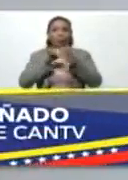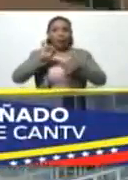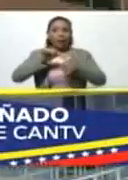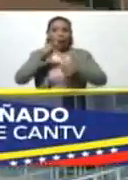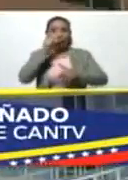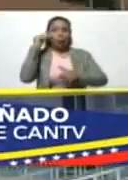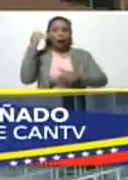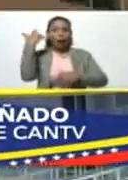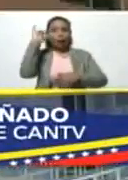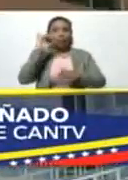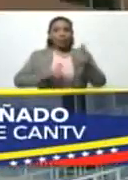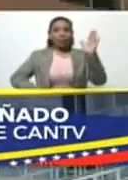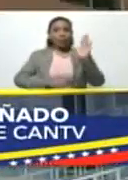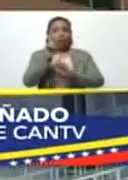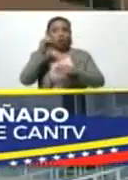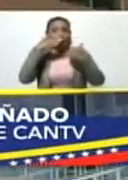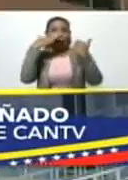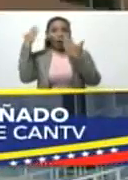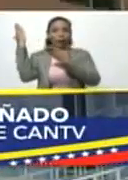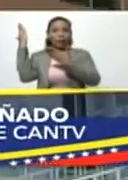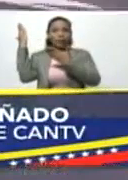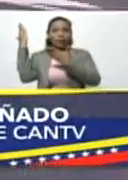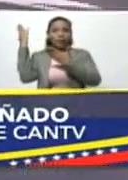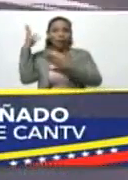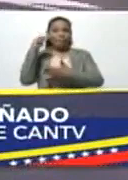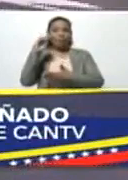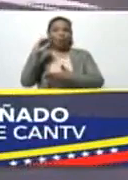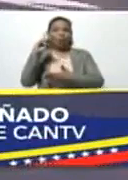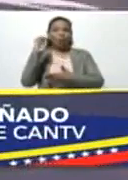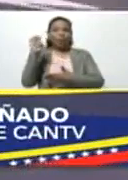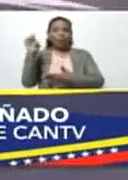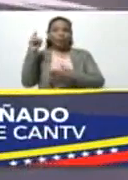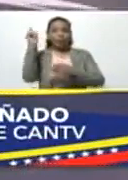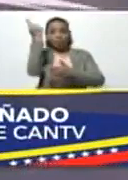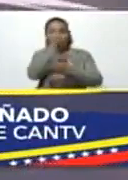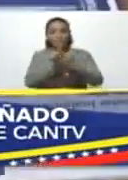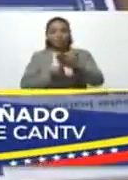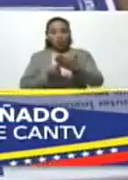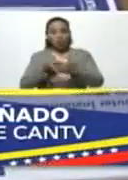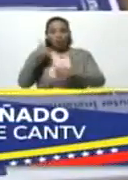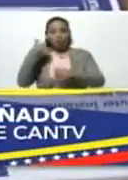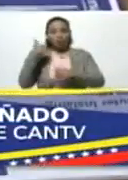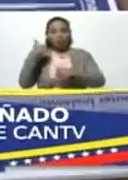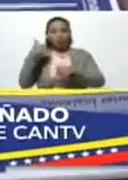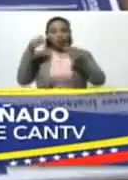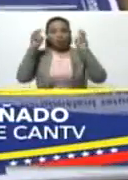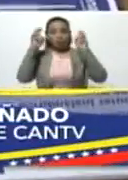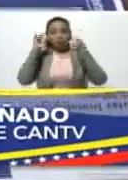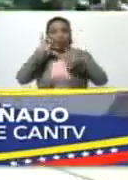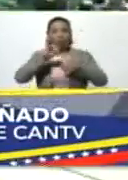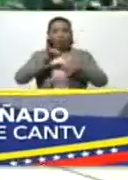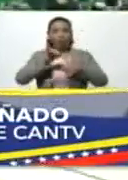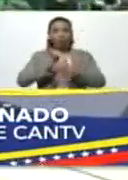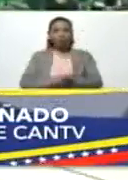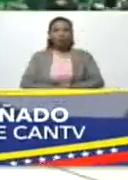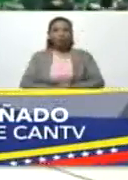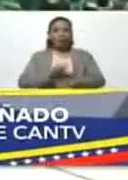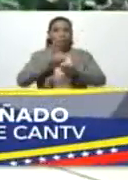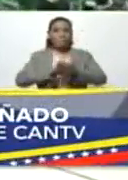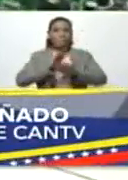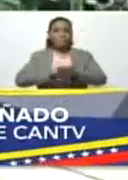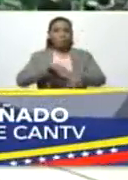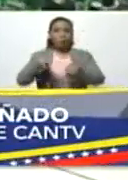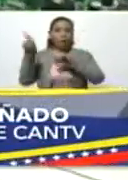desarrollado este modem, su diseño conceptual y su diseño de ingeniería. Es por ello